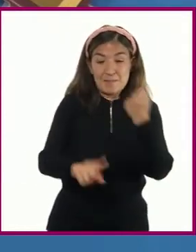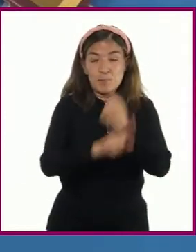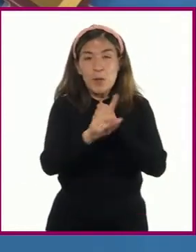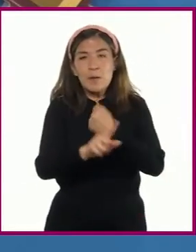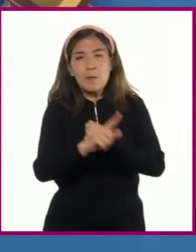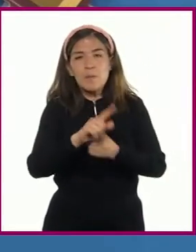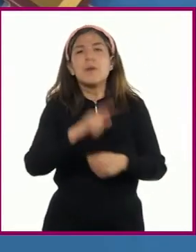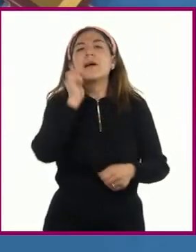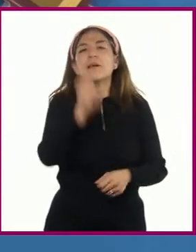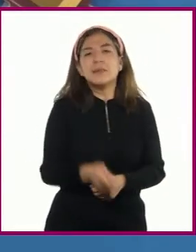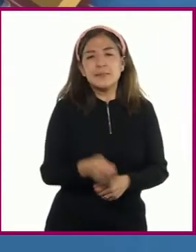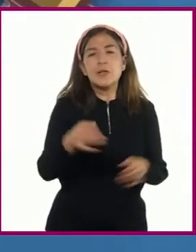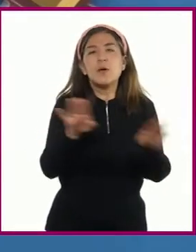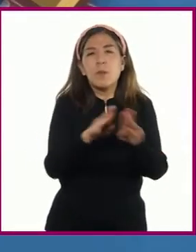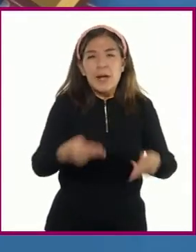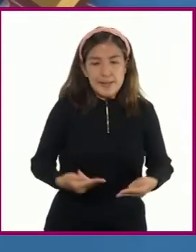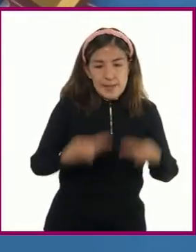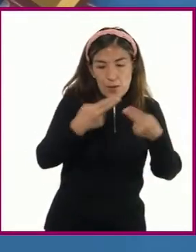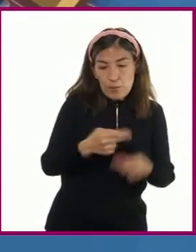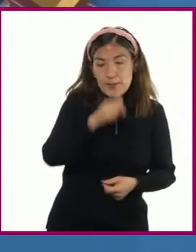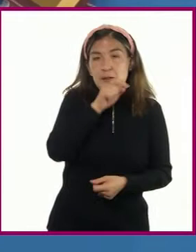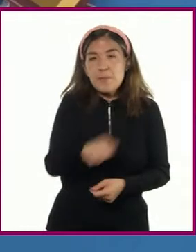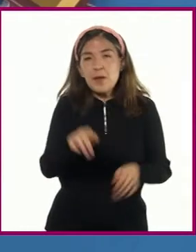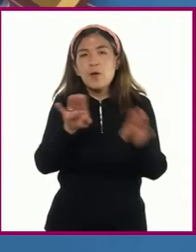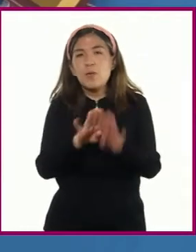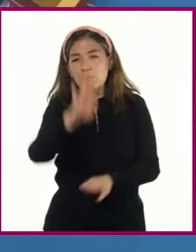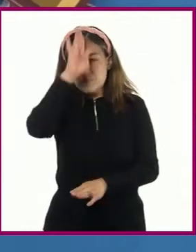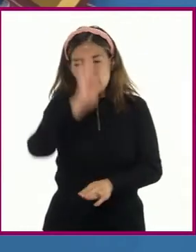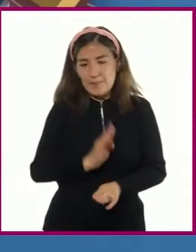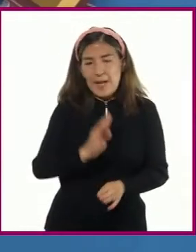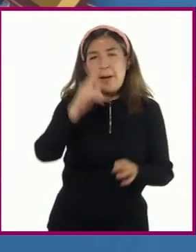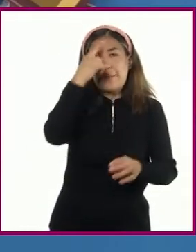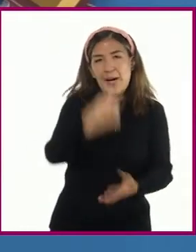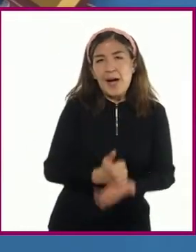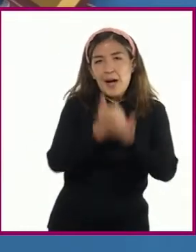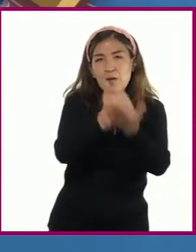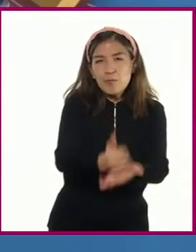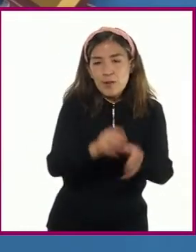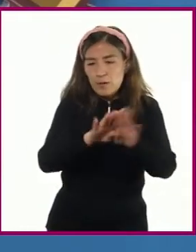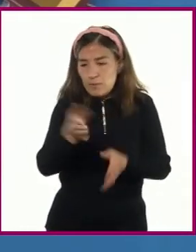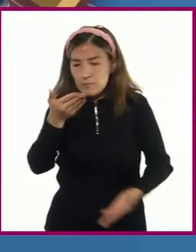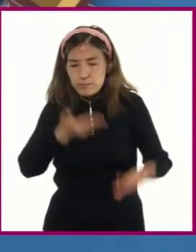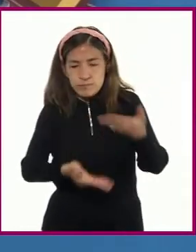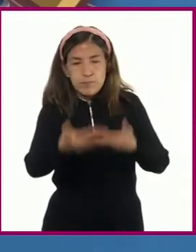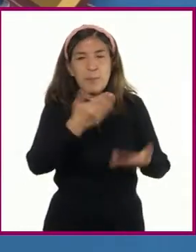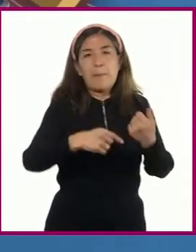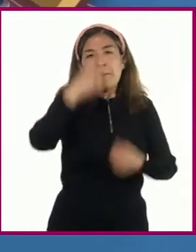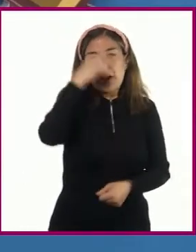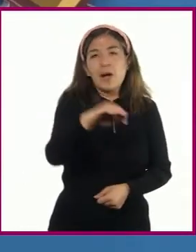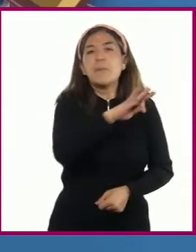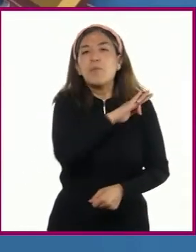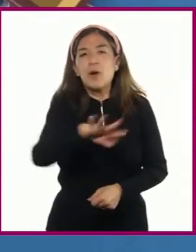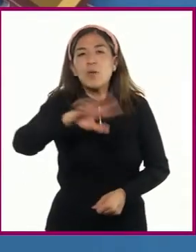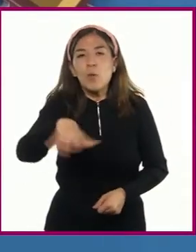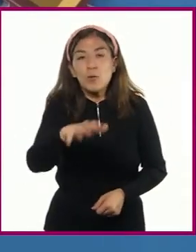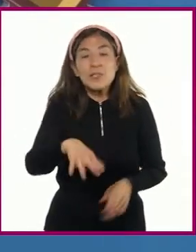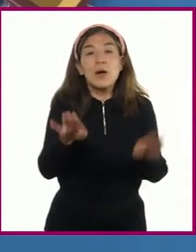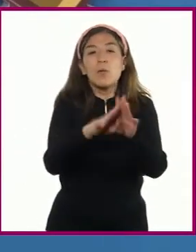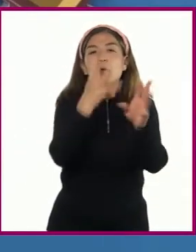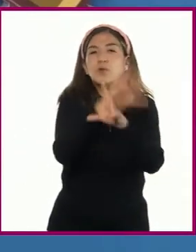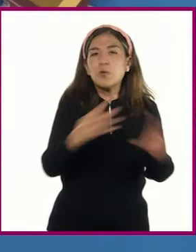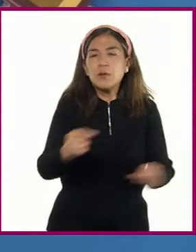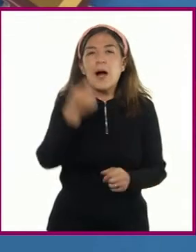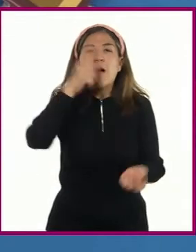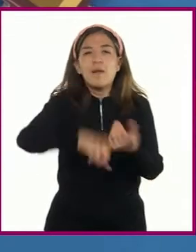mecanismos como la negociación y la mediación que ayudan a afrontar el problema y a buscar soluciones justas en un